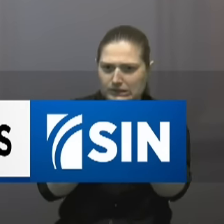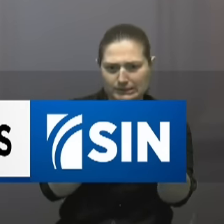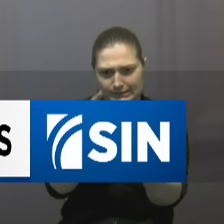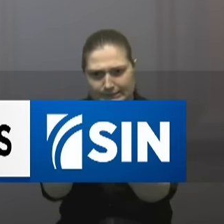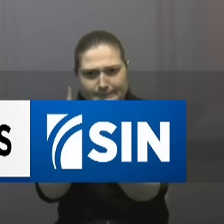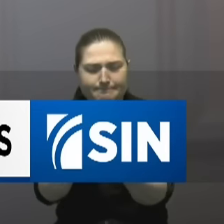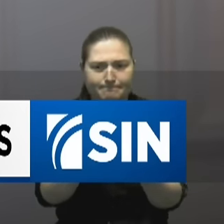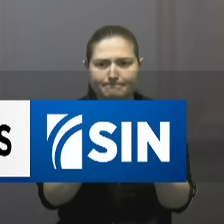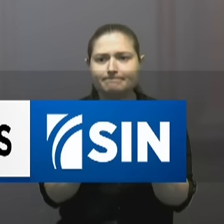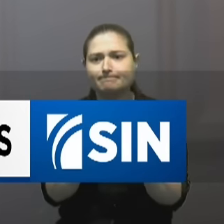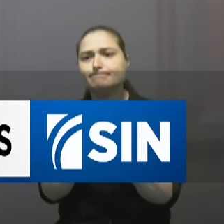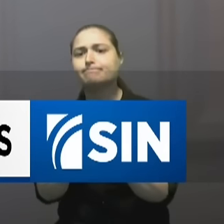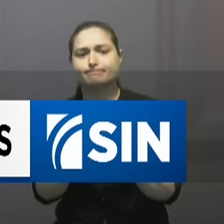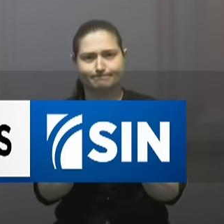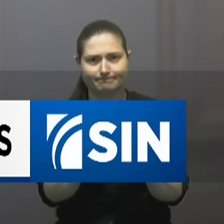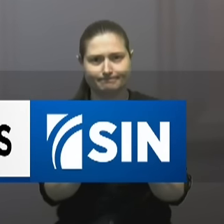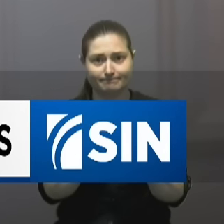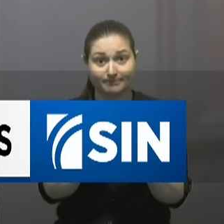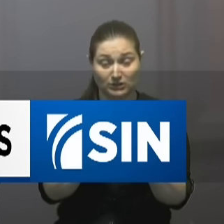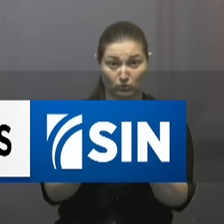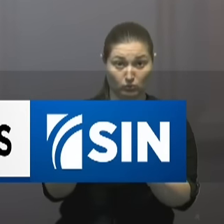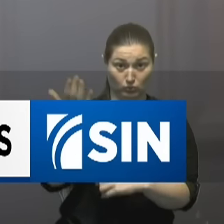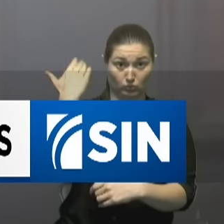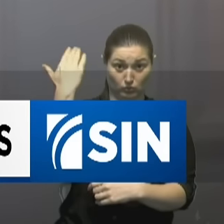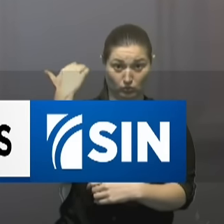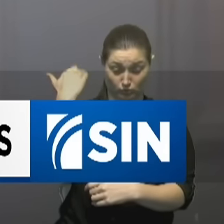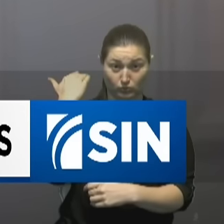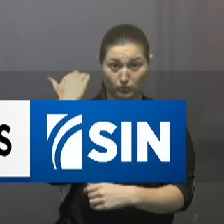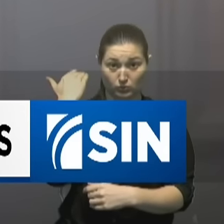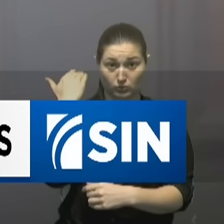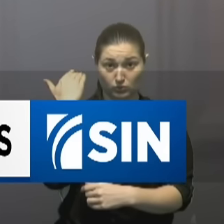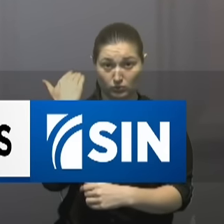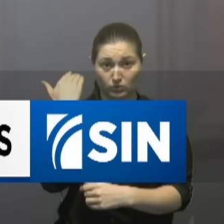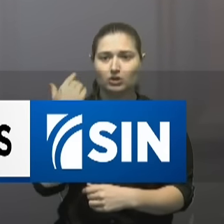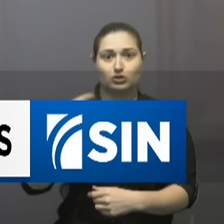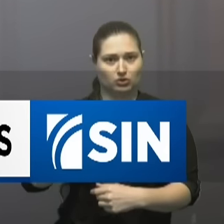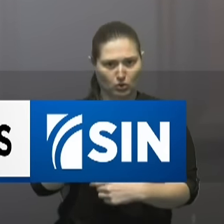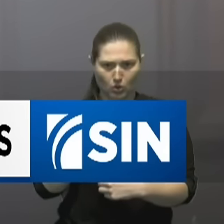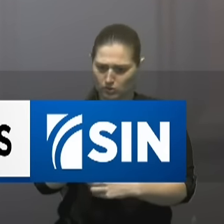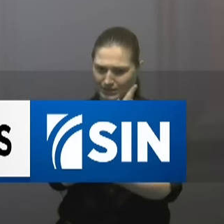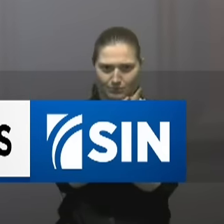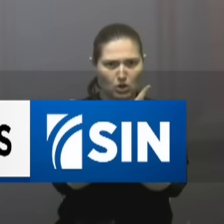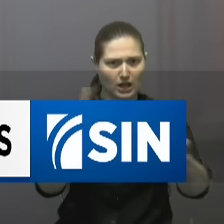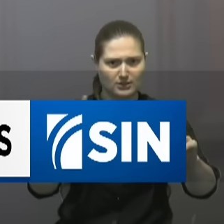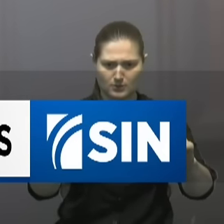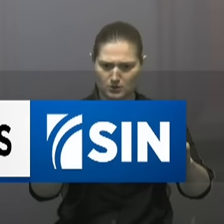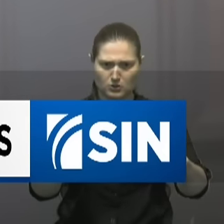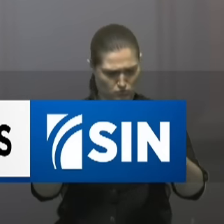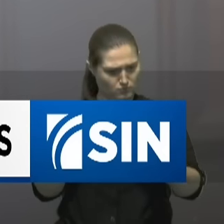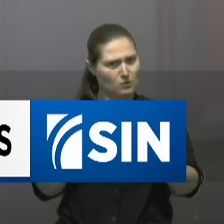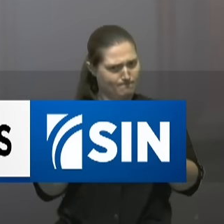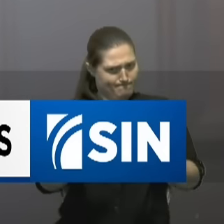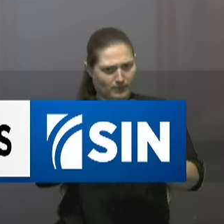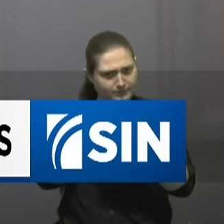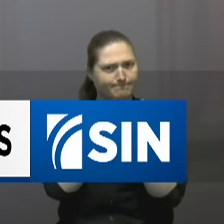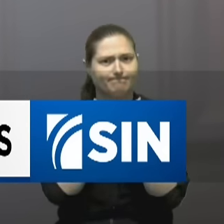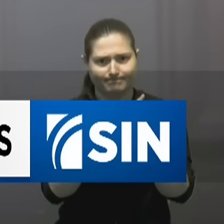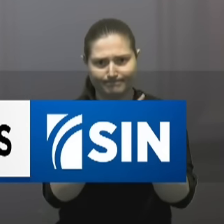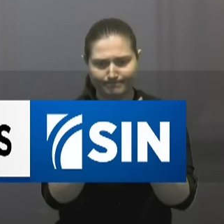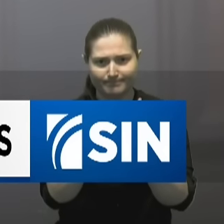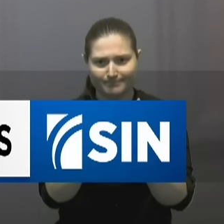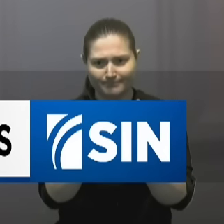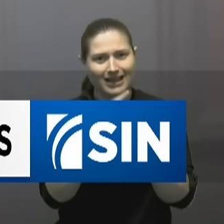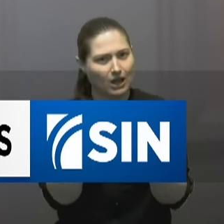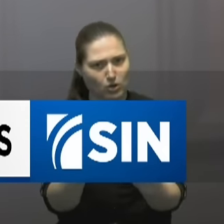En el pasado, al compás de esos toques, defendí la democracia. Ahora también los siento y los